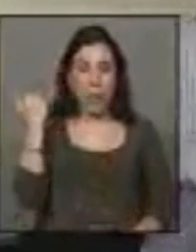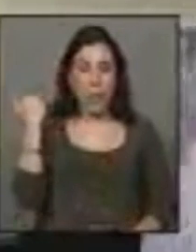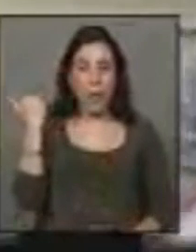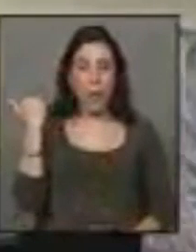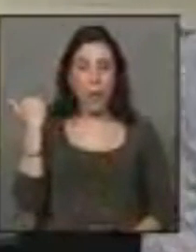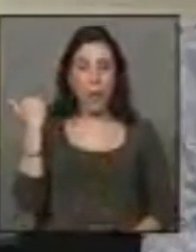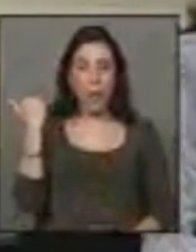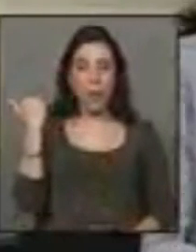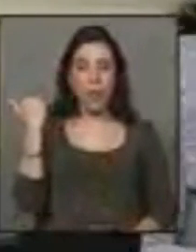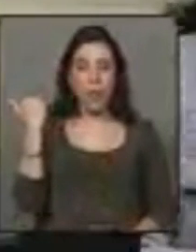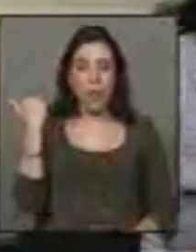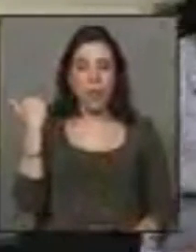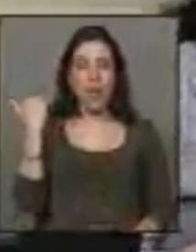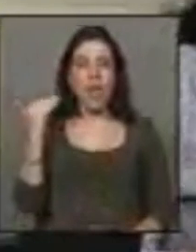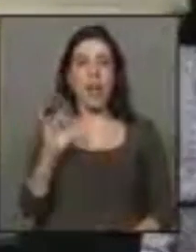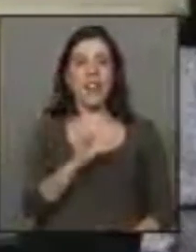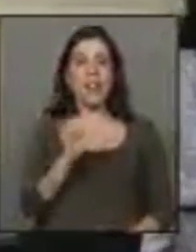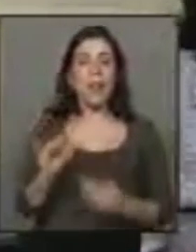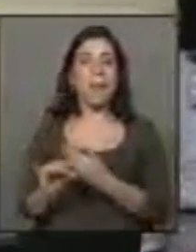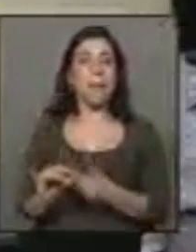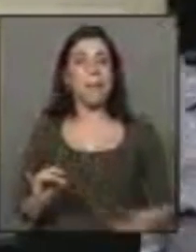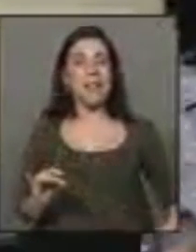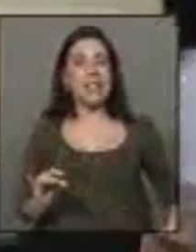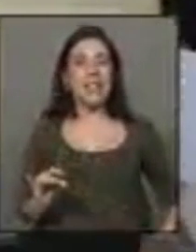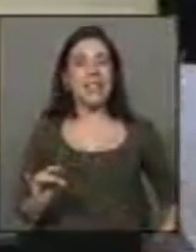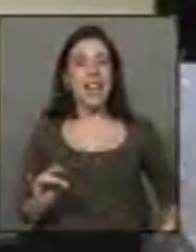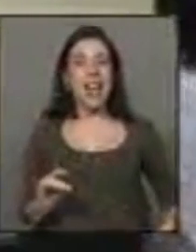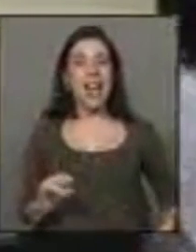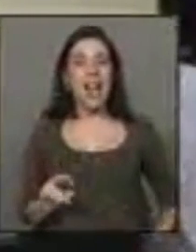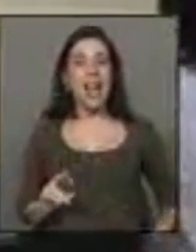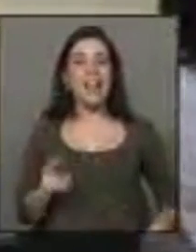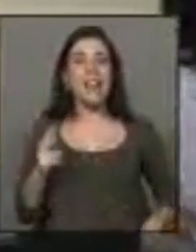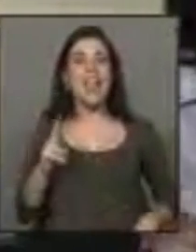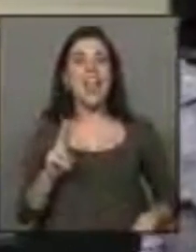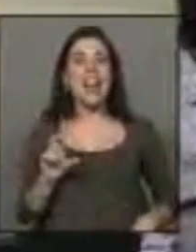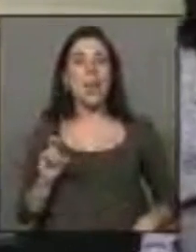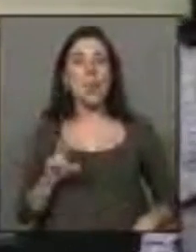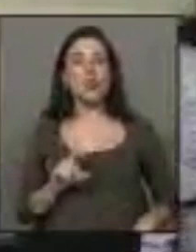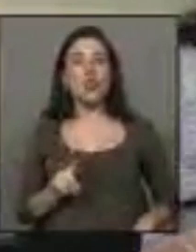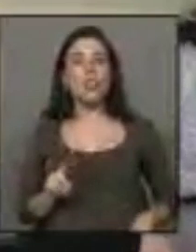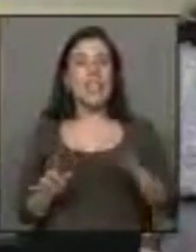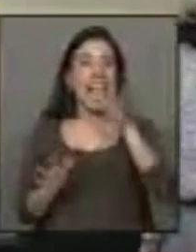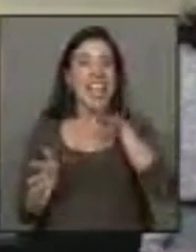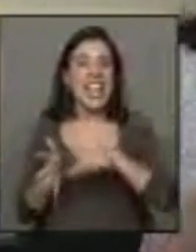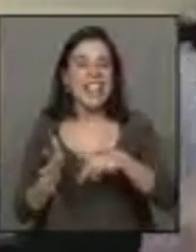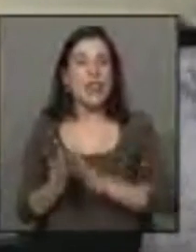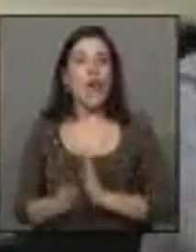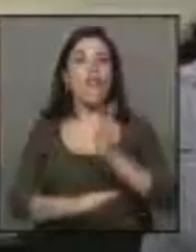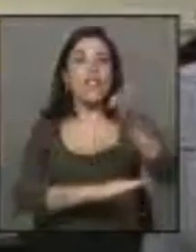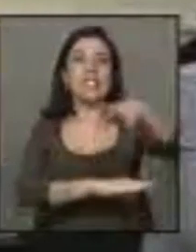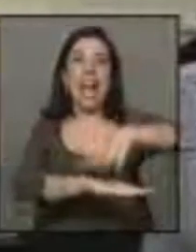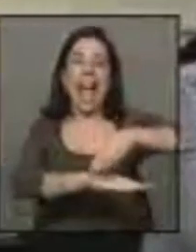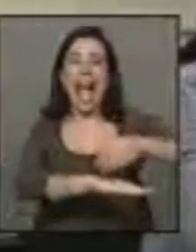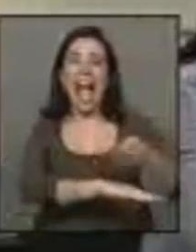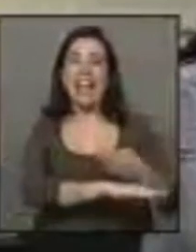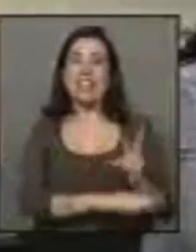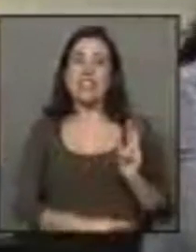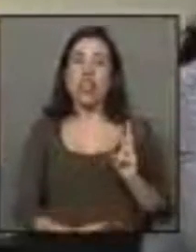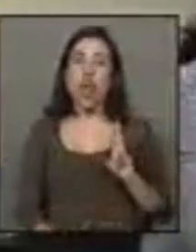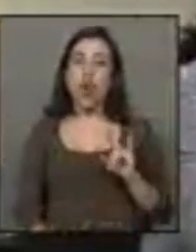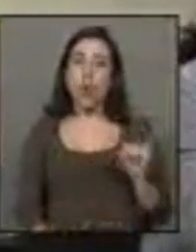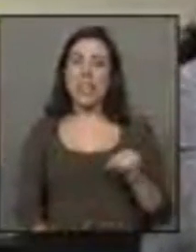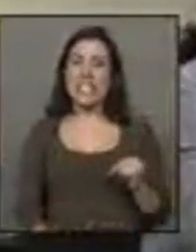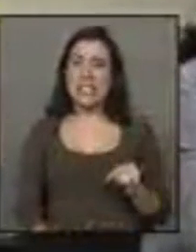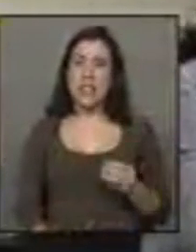el delegado presidencial de Recursos Hídricos en su visita a Arica, don Reinaldo Ruiz. Hizo una declaración